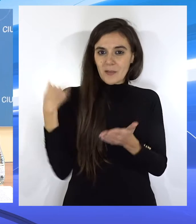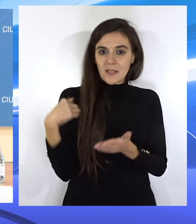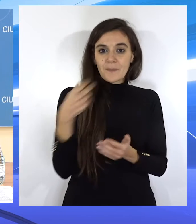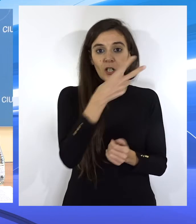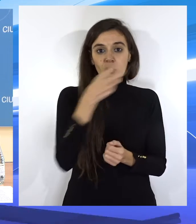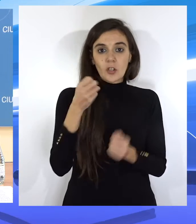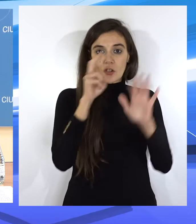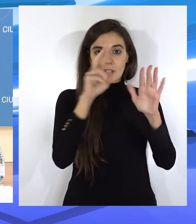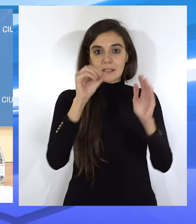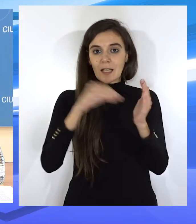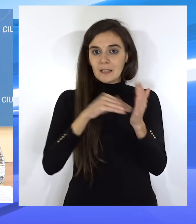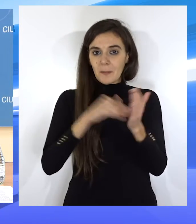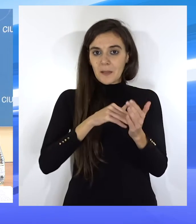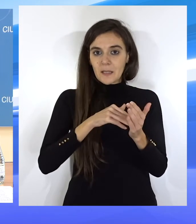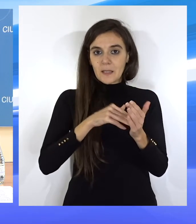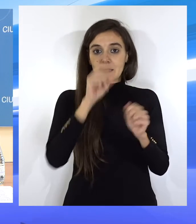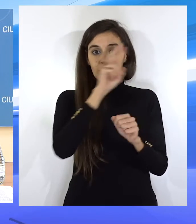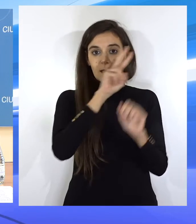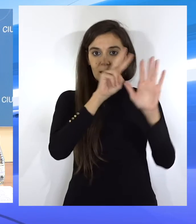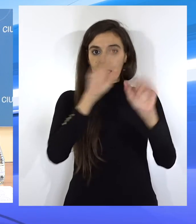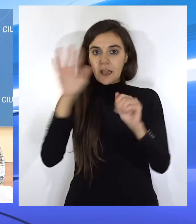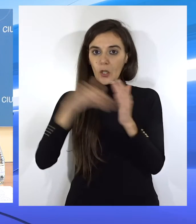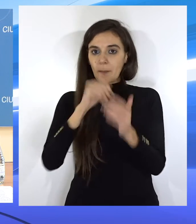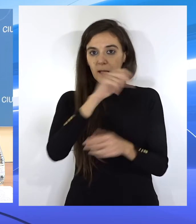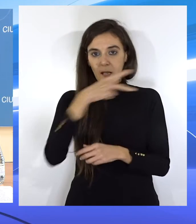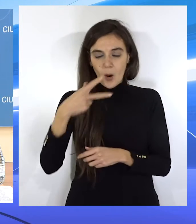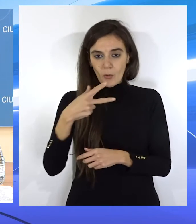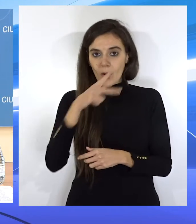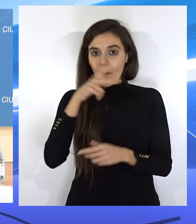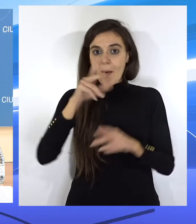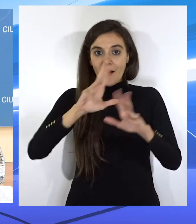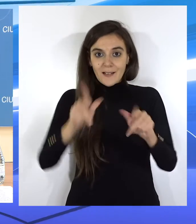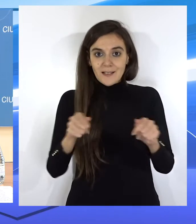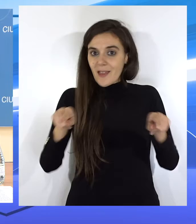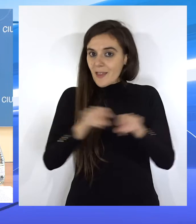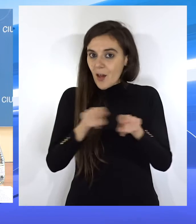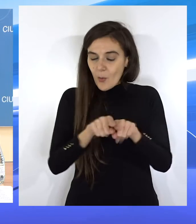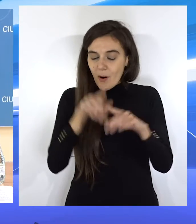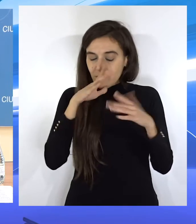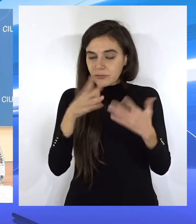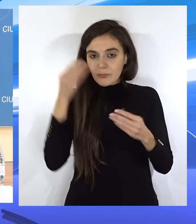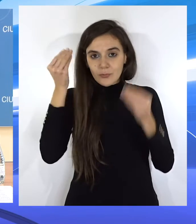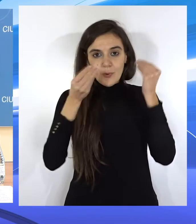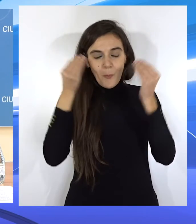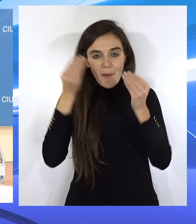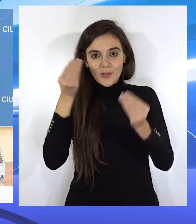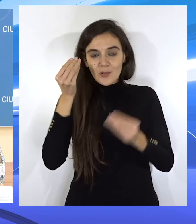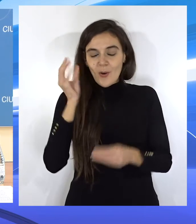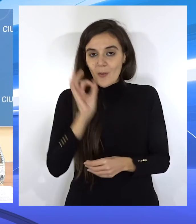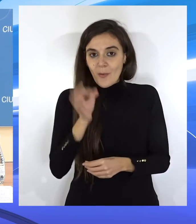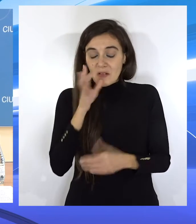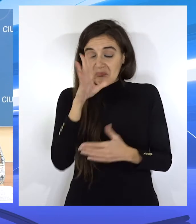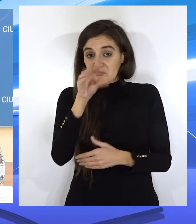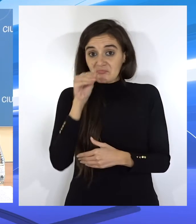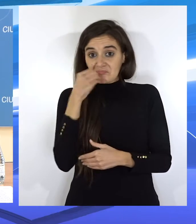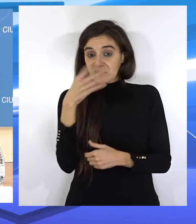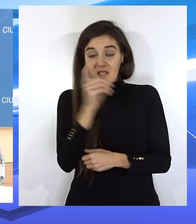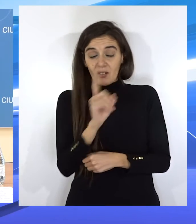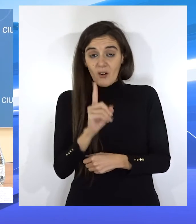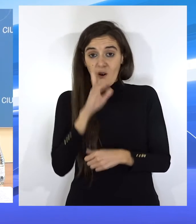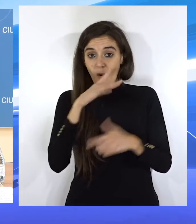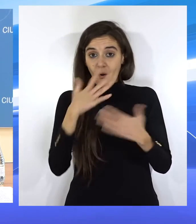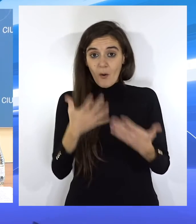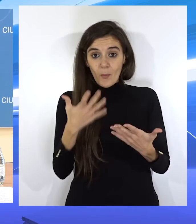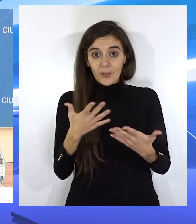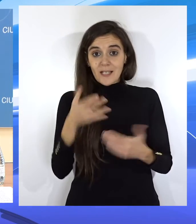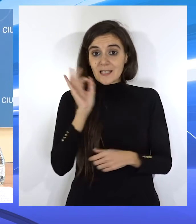275.000 euros para la residencia... ...es decir que verdaderamente yo no entiendo muy bien...